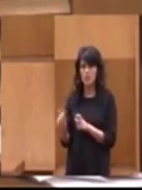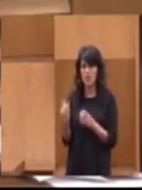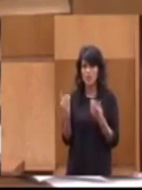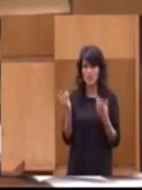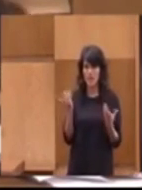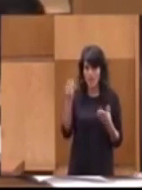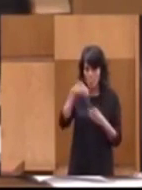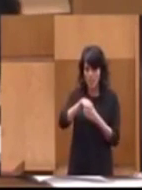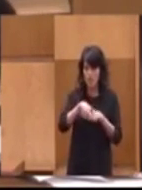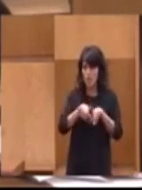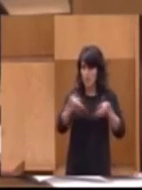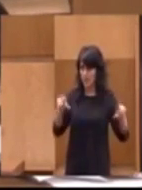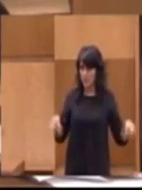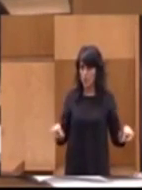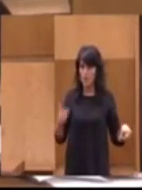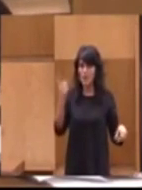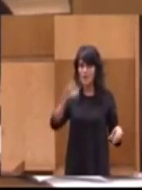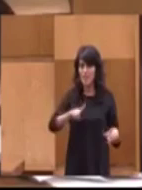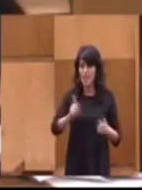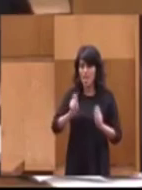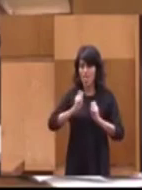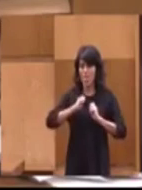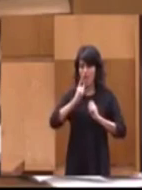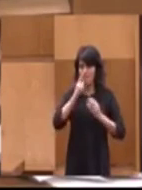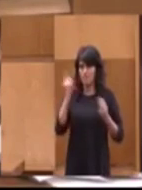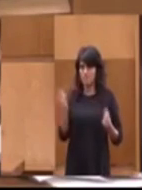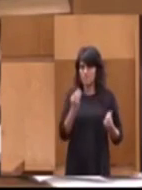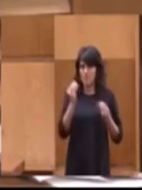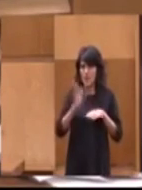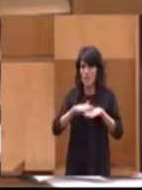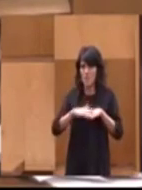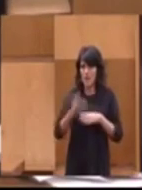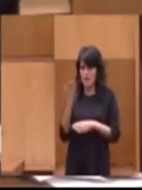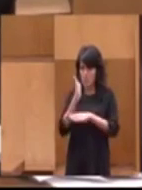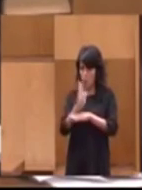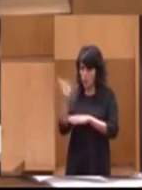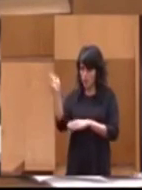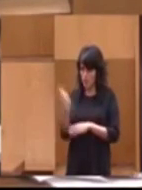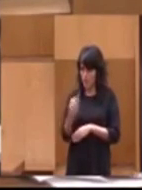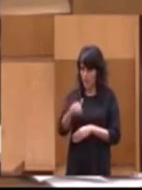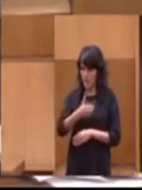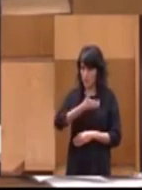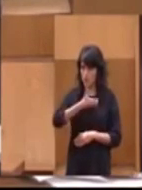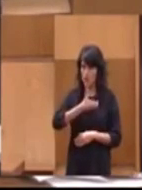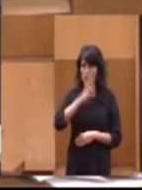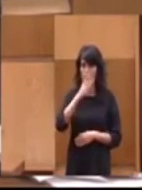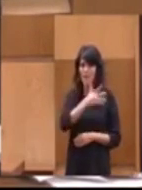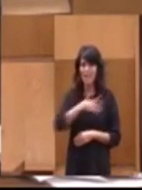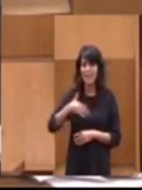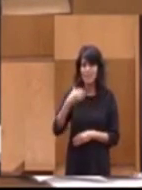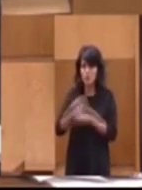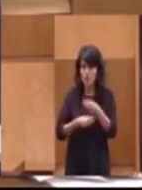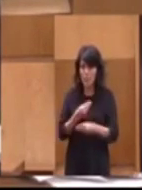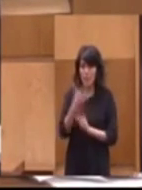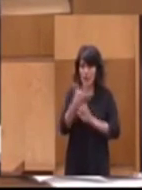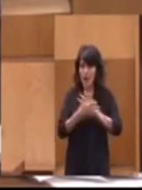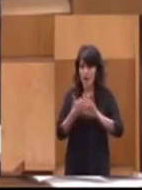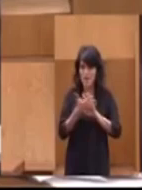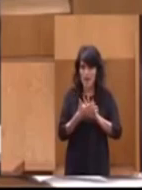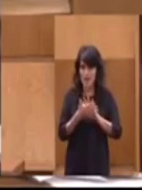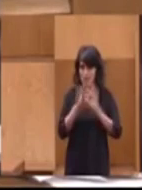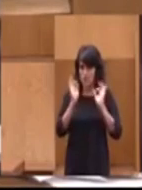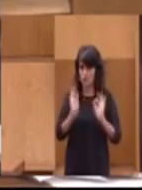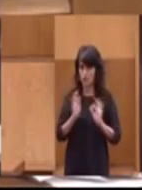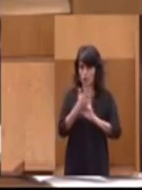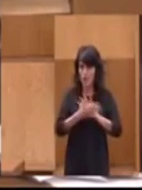plataforma, es lo que nos ha inspirado para traer esta moción al pleno de este ayuntamiento. Porque lo que queremos hacer es precisamente hablar de una